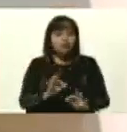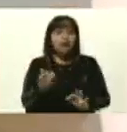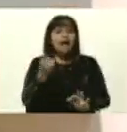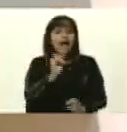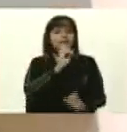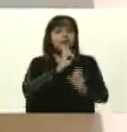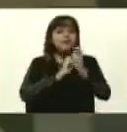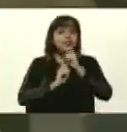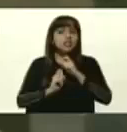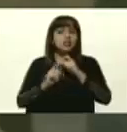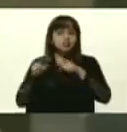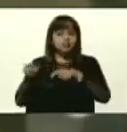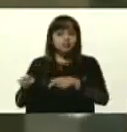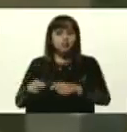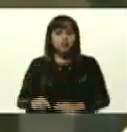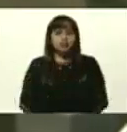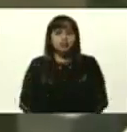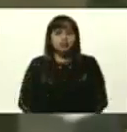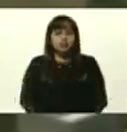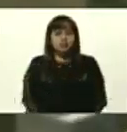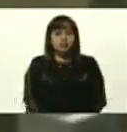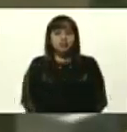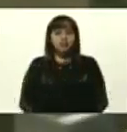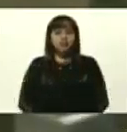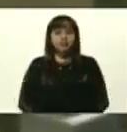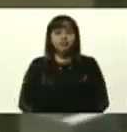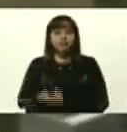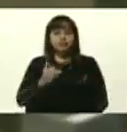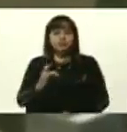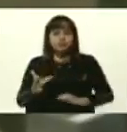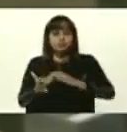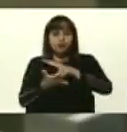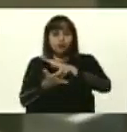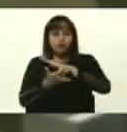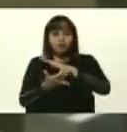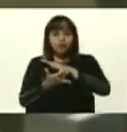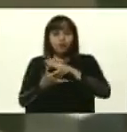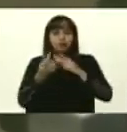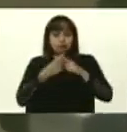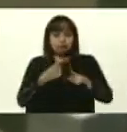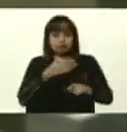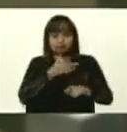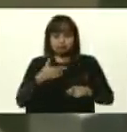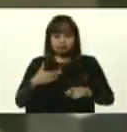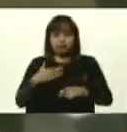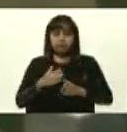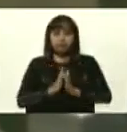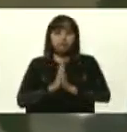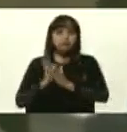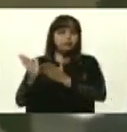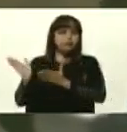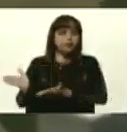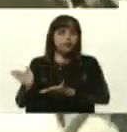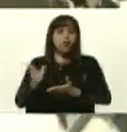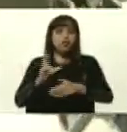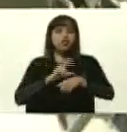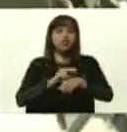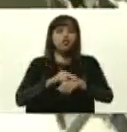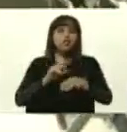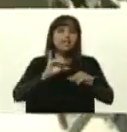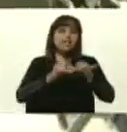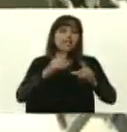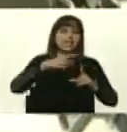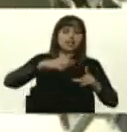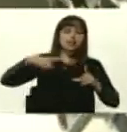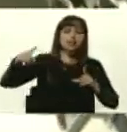parte de todas en las áreas ha sido la tecnología. Pero yo quiero que Miguel Caraballo, doctor en ingeniería electrónica,